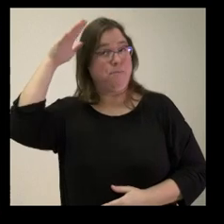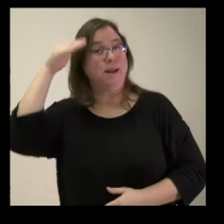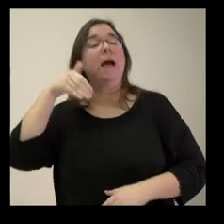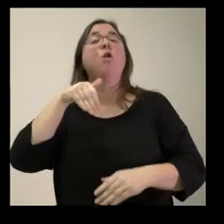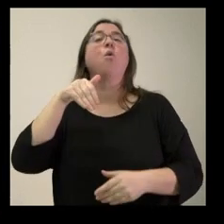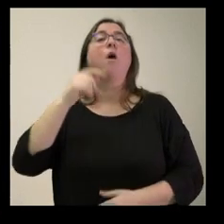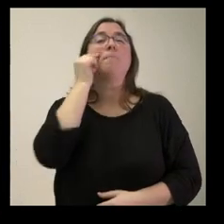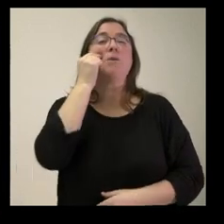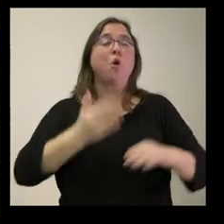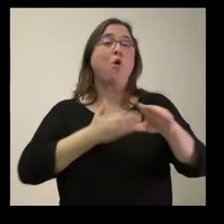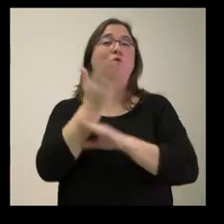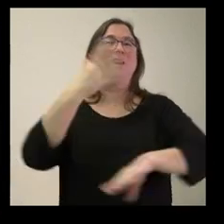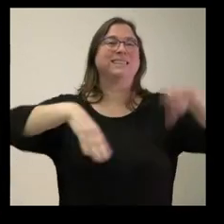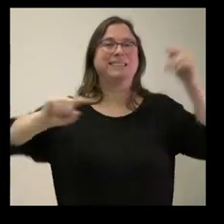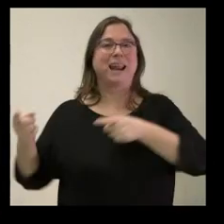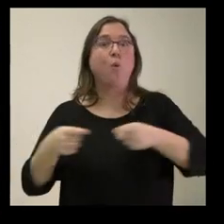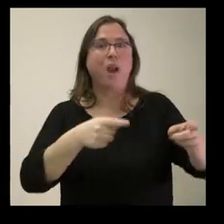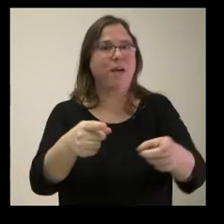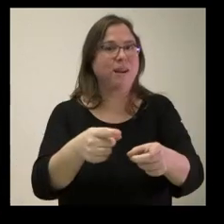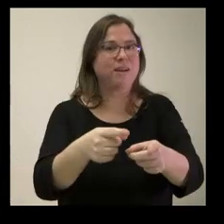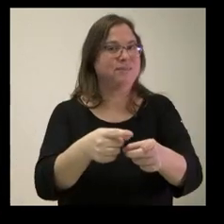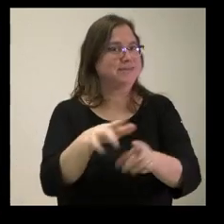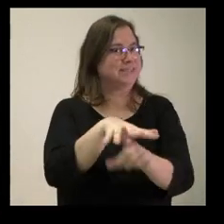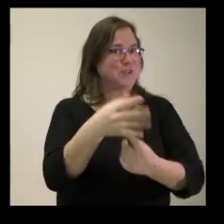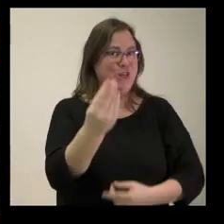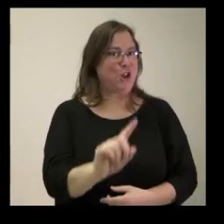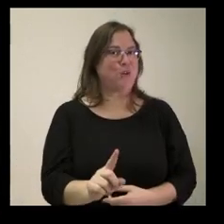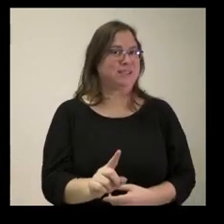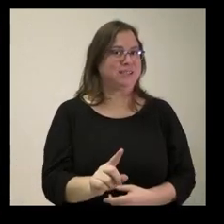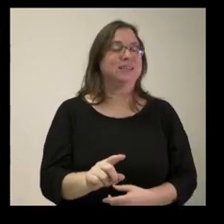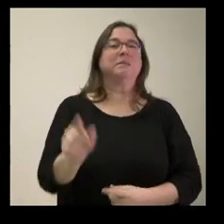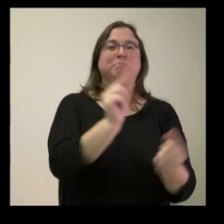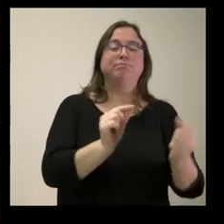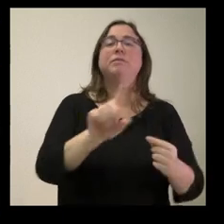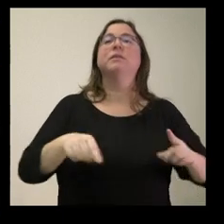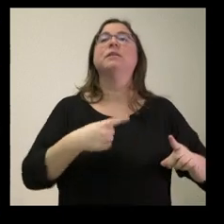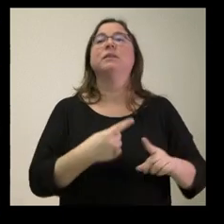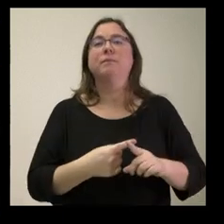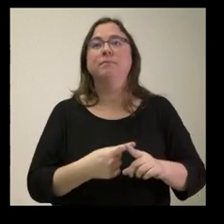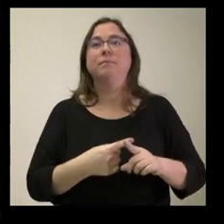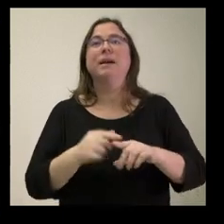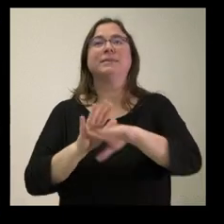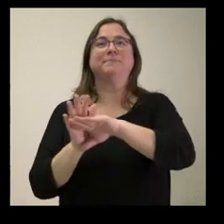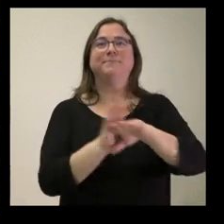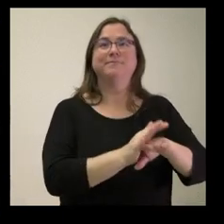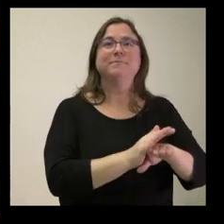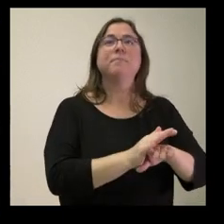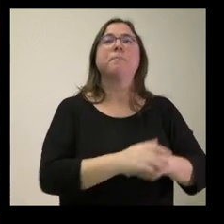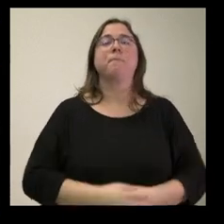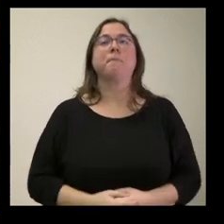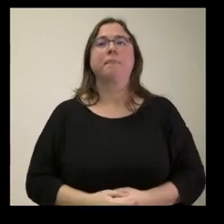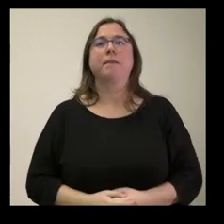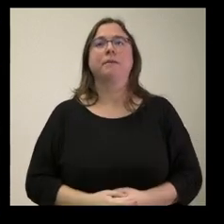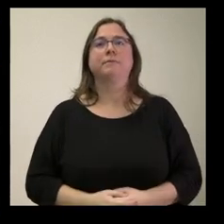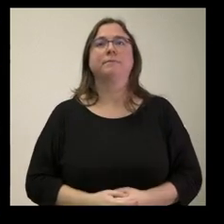Culebra, creo que ese no fue el escenario que se encontró. Y, por otro lado, también me gustaría saber… Disculpe, que ya son tantas cosas. Sí. Que